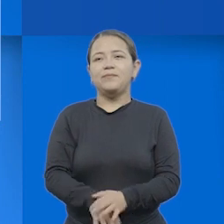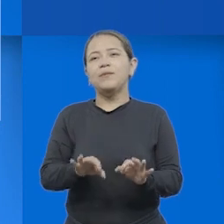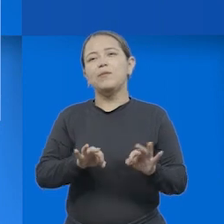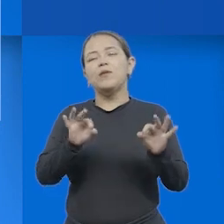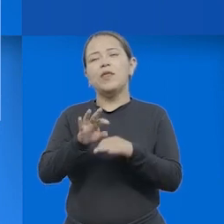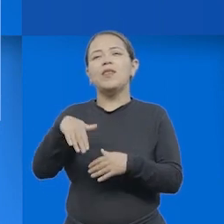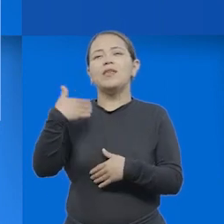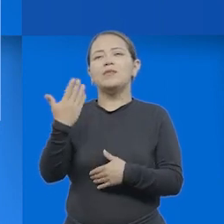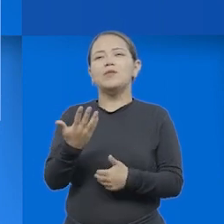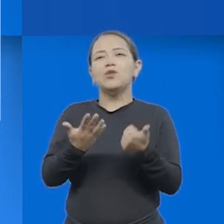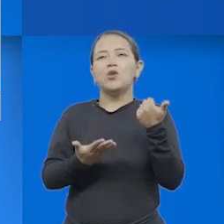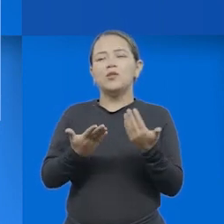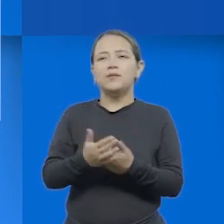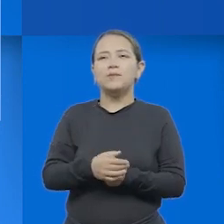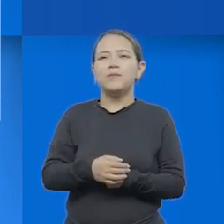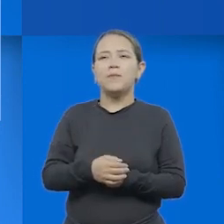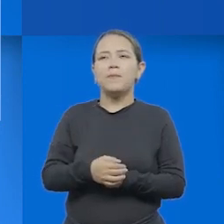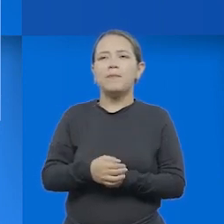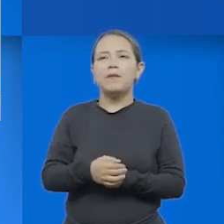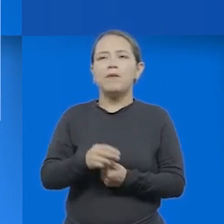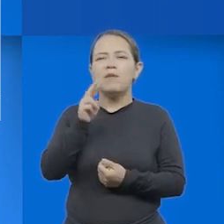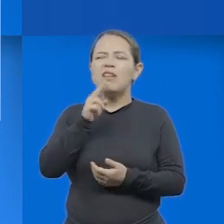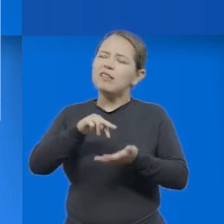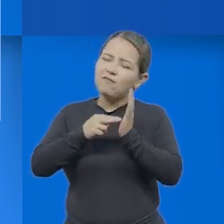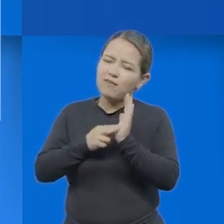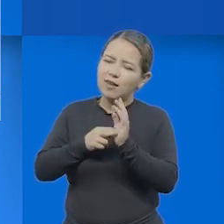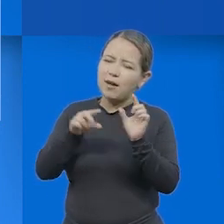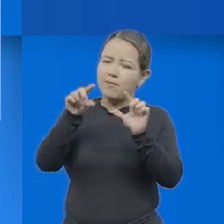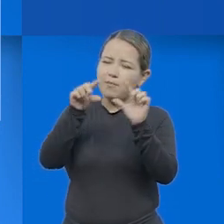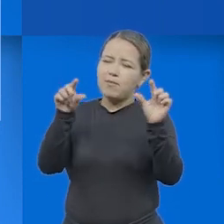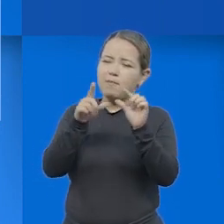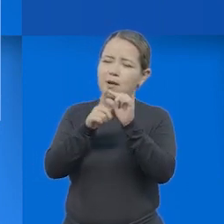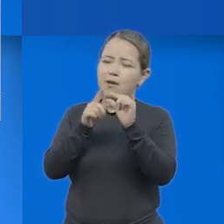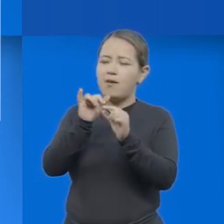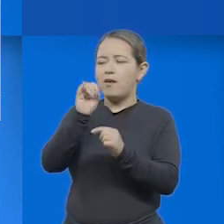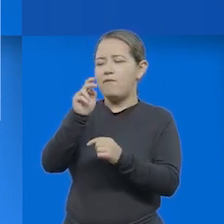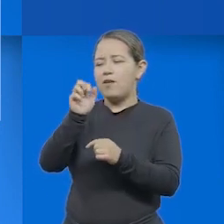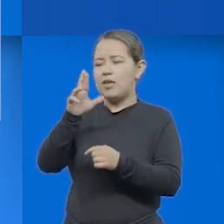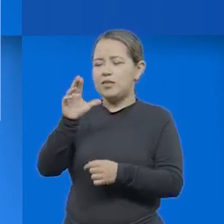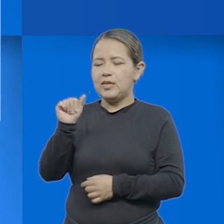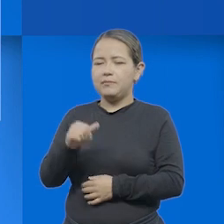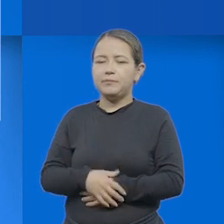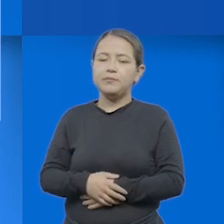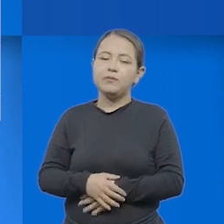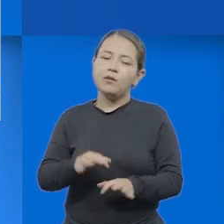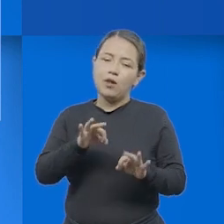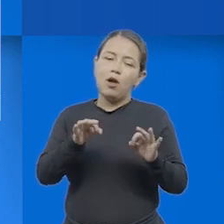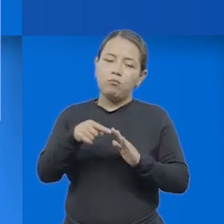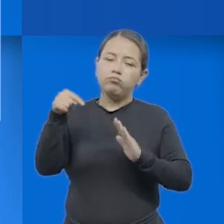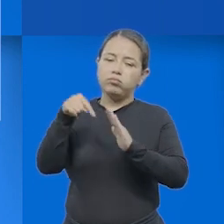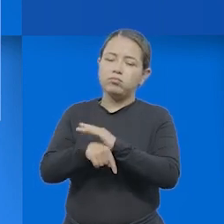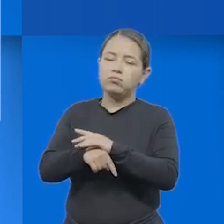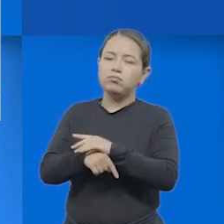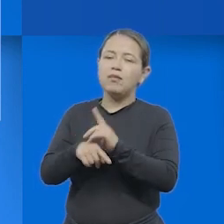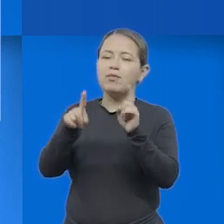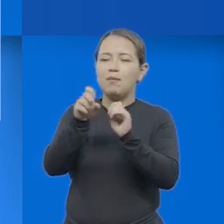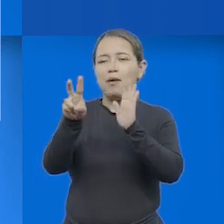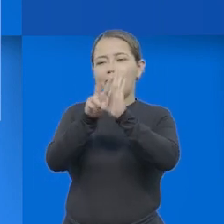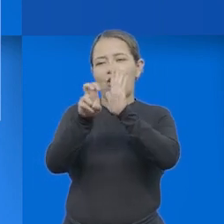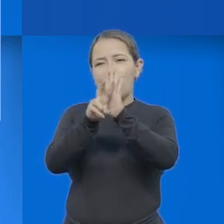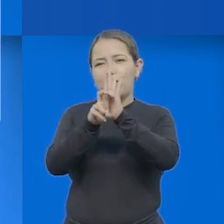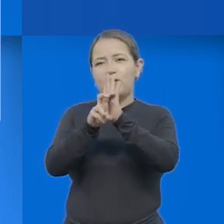Bien, después de haber retomado un tanto lo que son las inferencias, ahora sí entremos de lleno a la parte